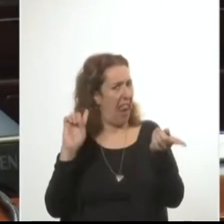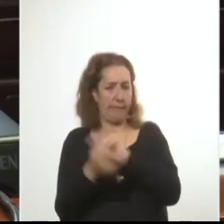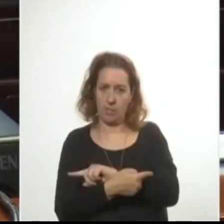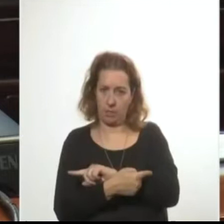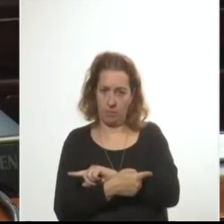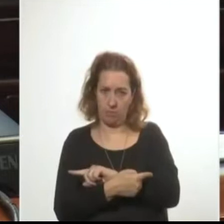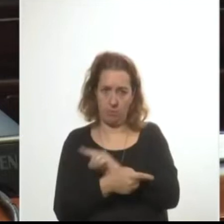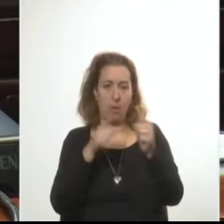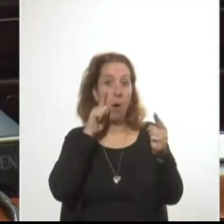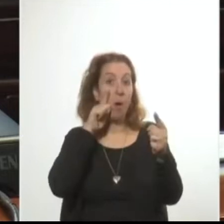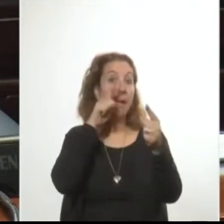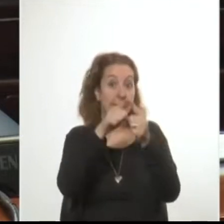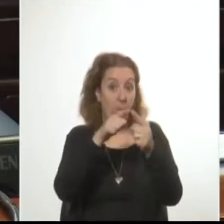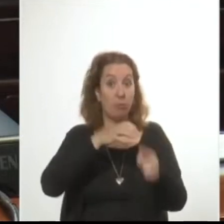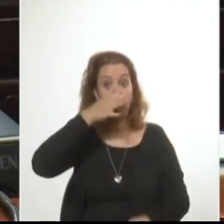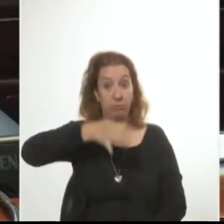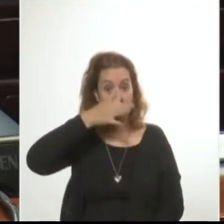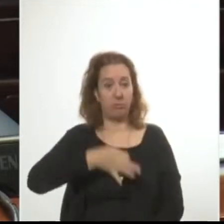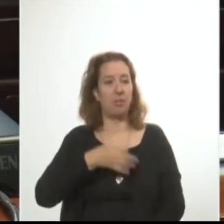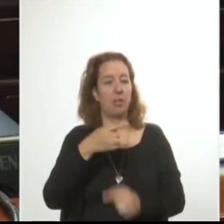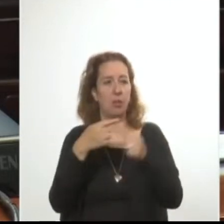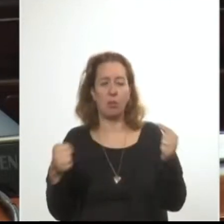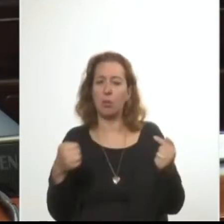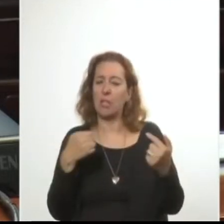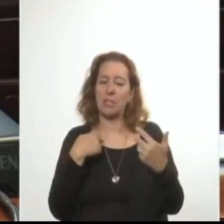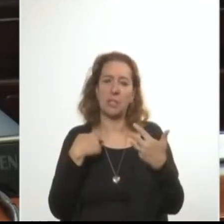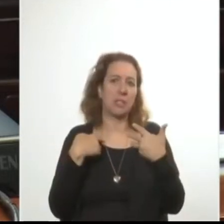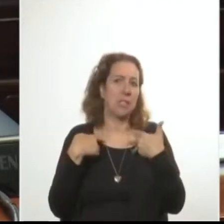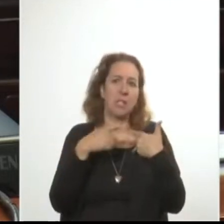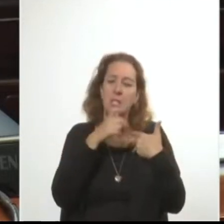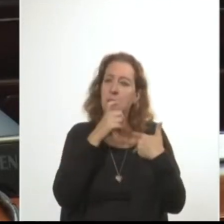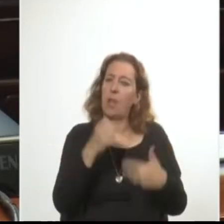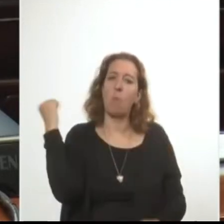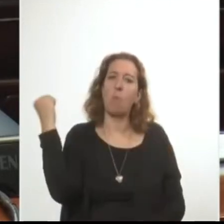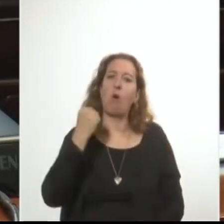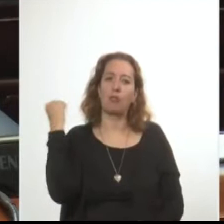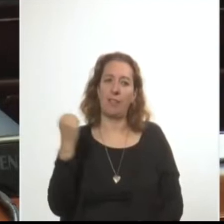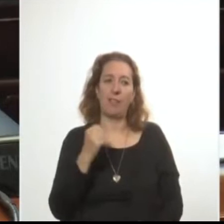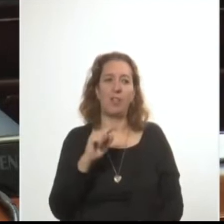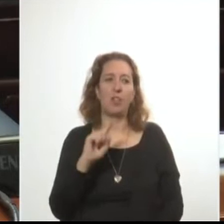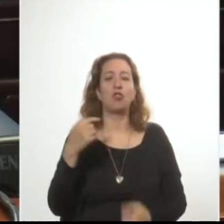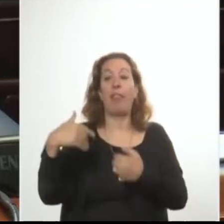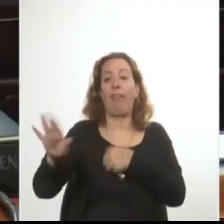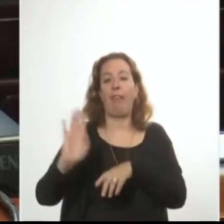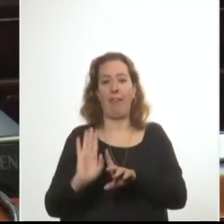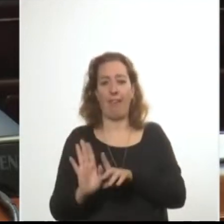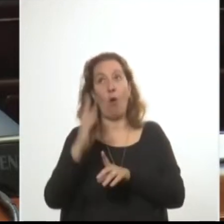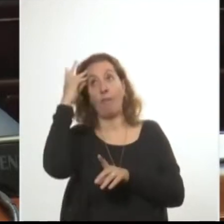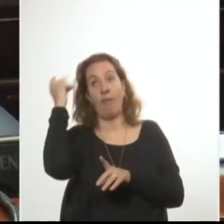su finalidad es que hechos de profundo significado histórico no pasen desapercibidos.